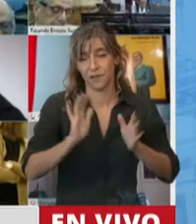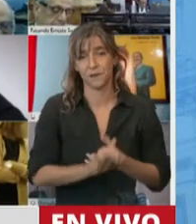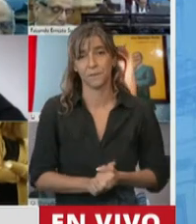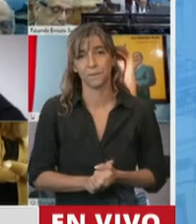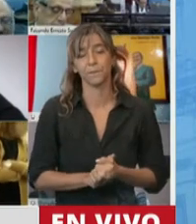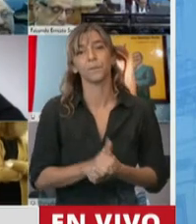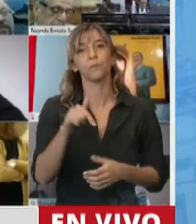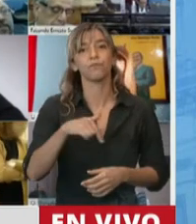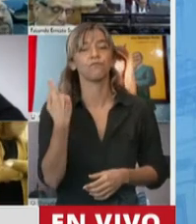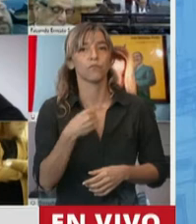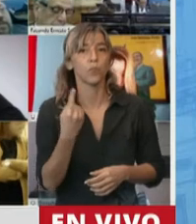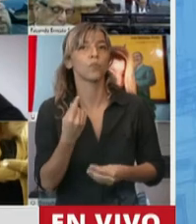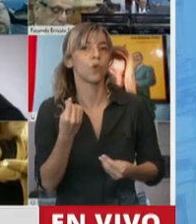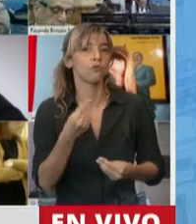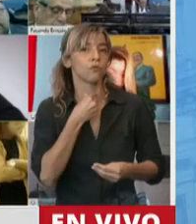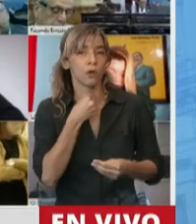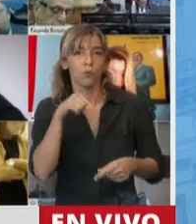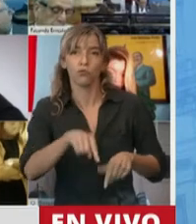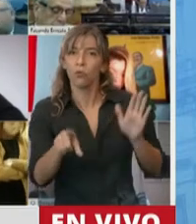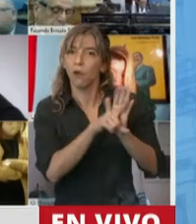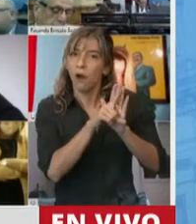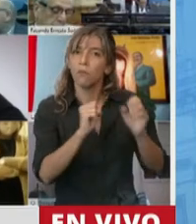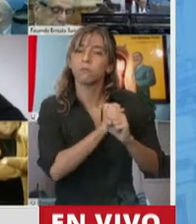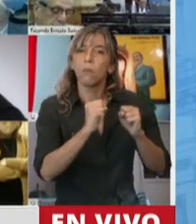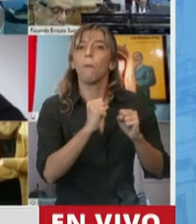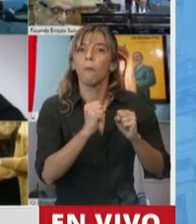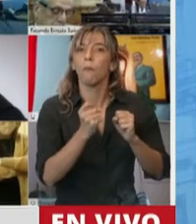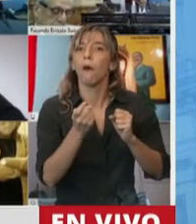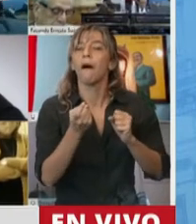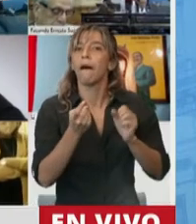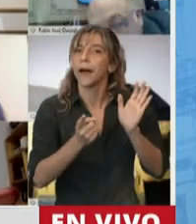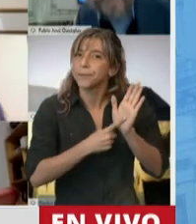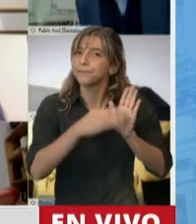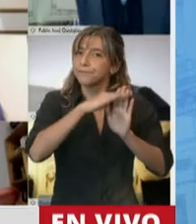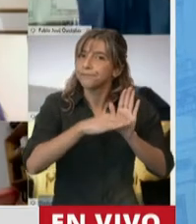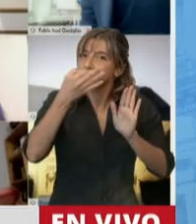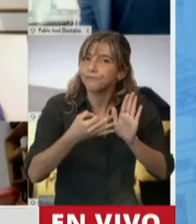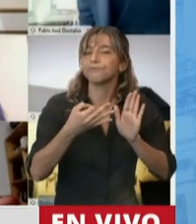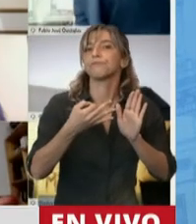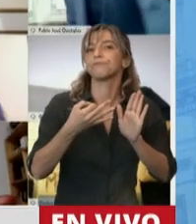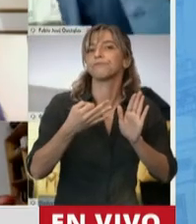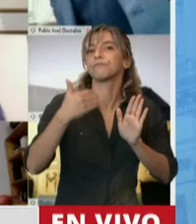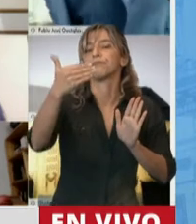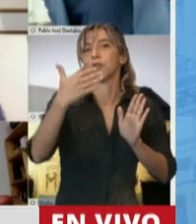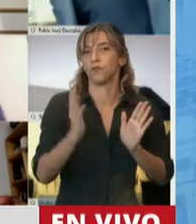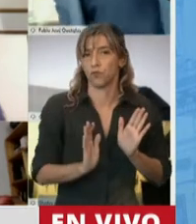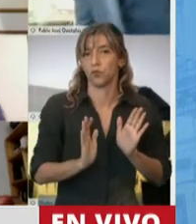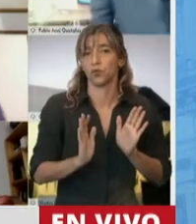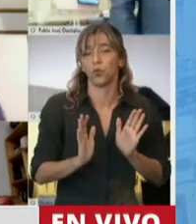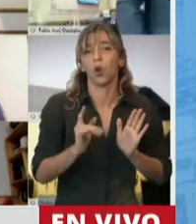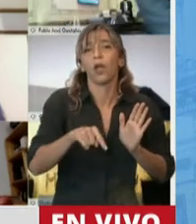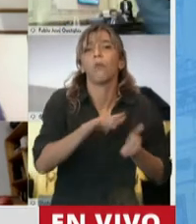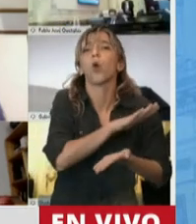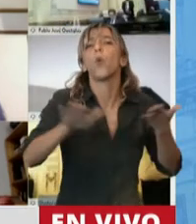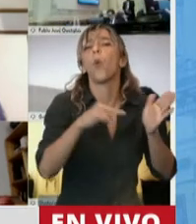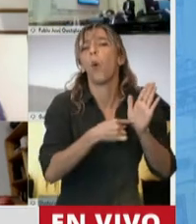está sucediendo en la realidad, que no es una realidad nueva. Y en este sentido pensamos establecer, obviamente,